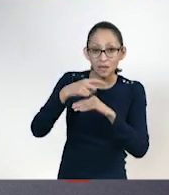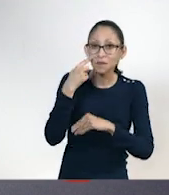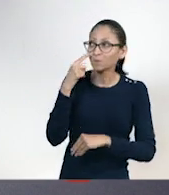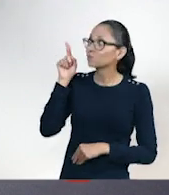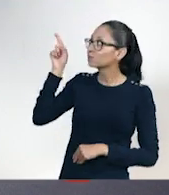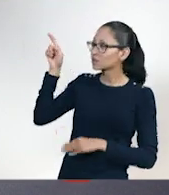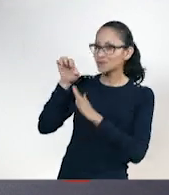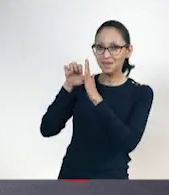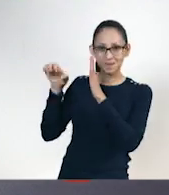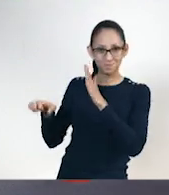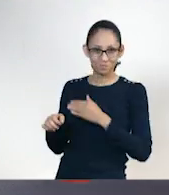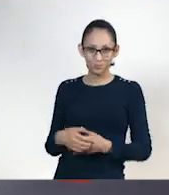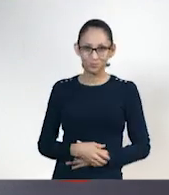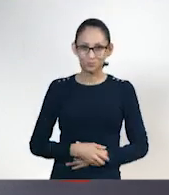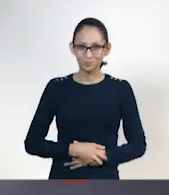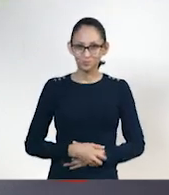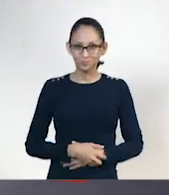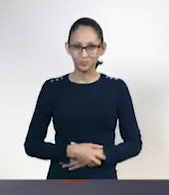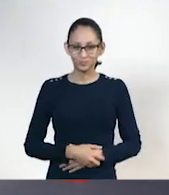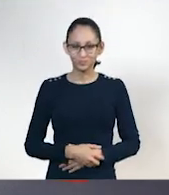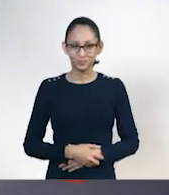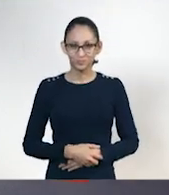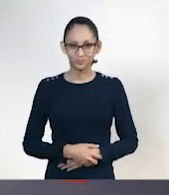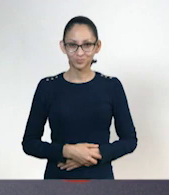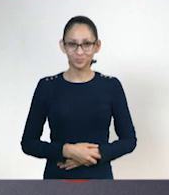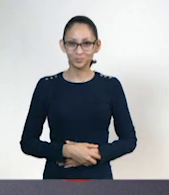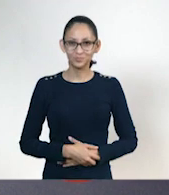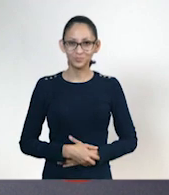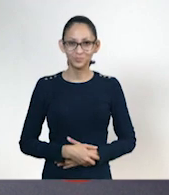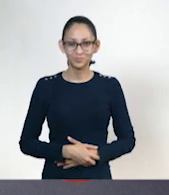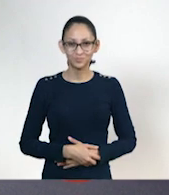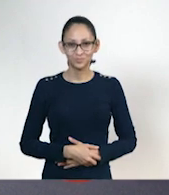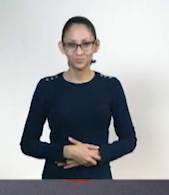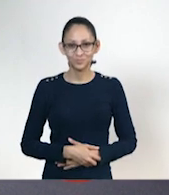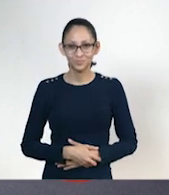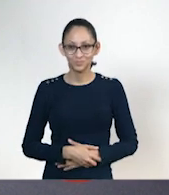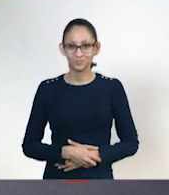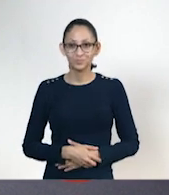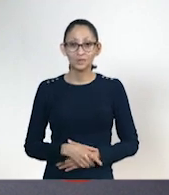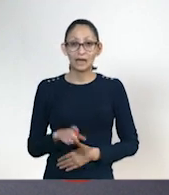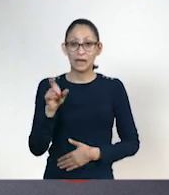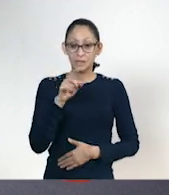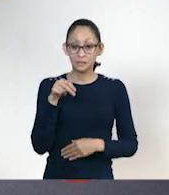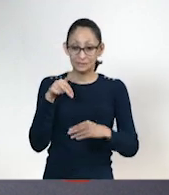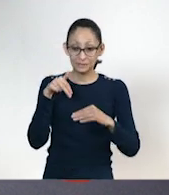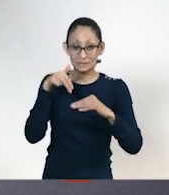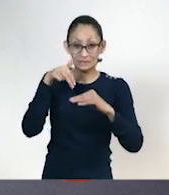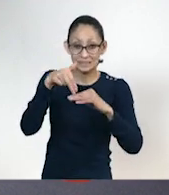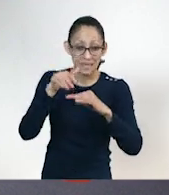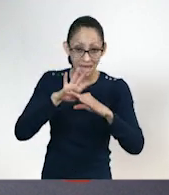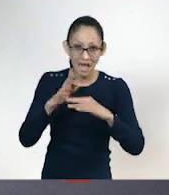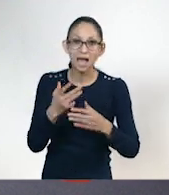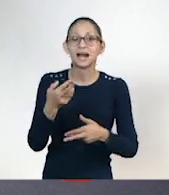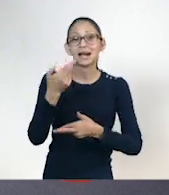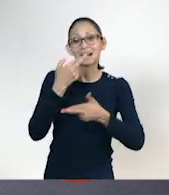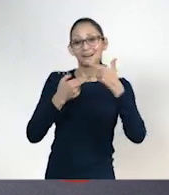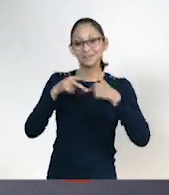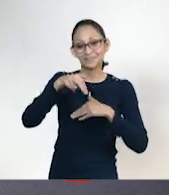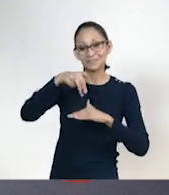Vamos flexionando. Y de regreso, volvemos a nuestra posición inicial. Derechitos.